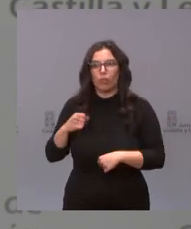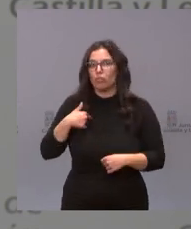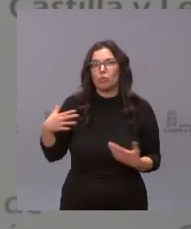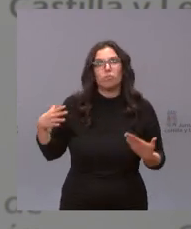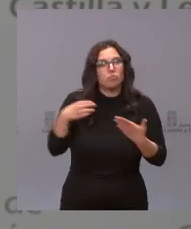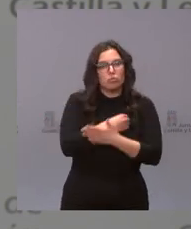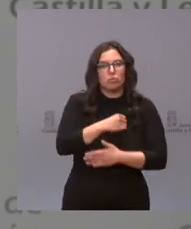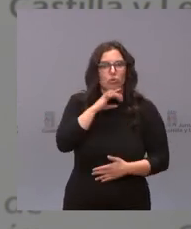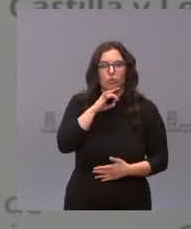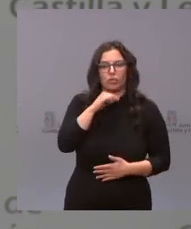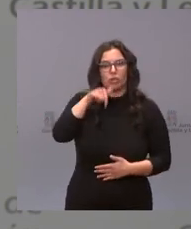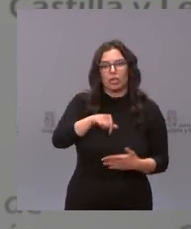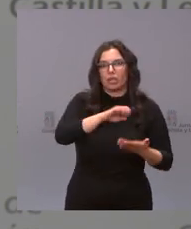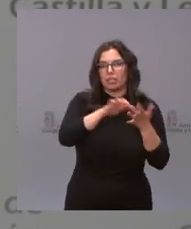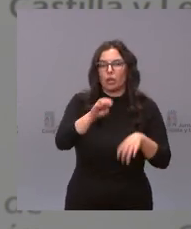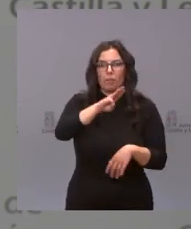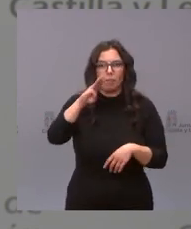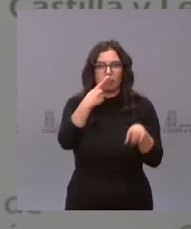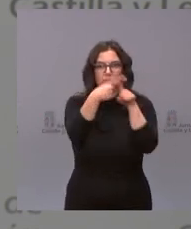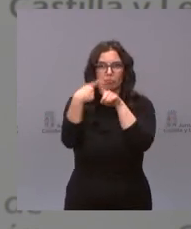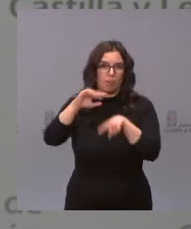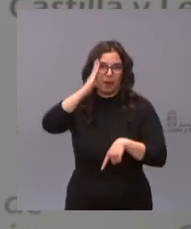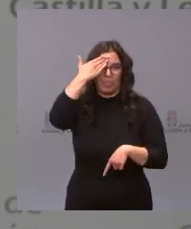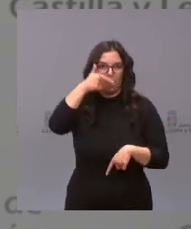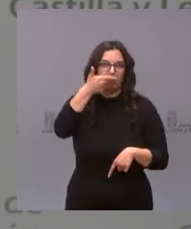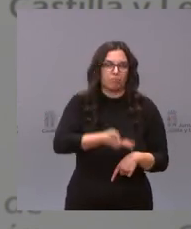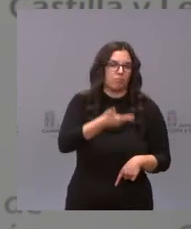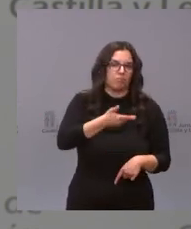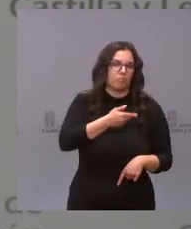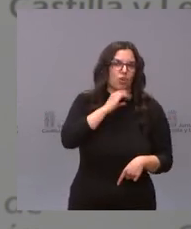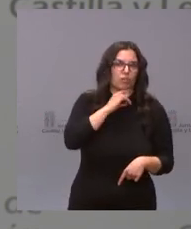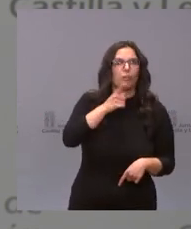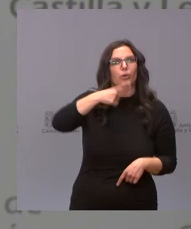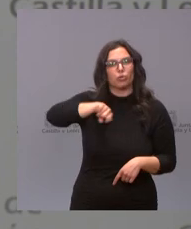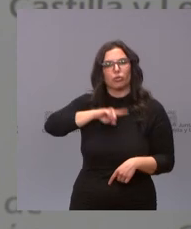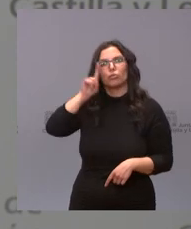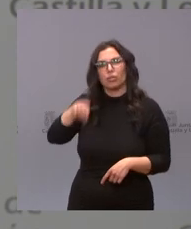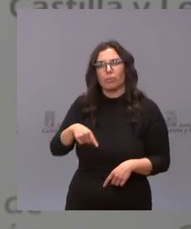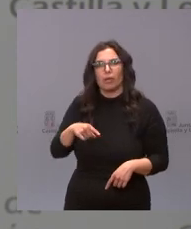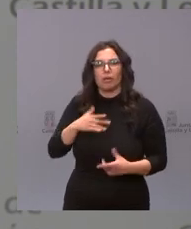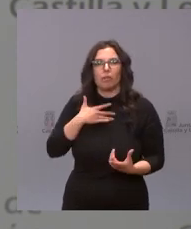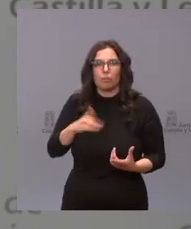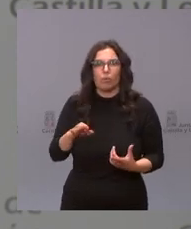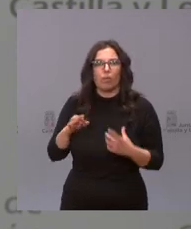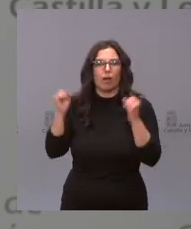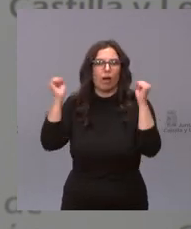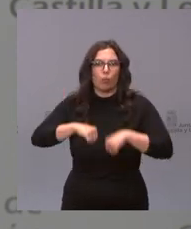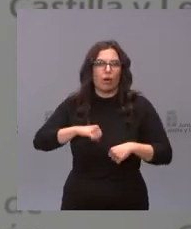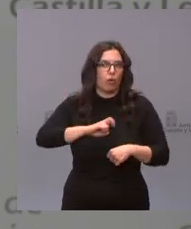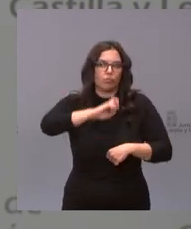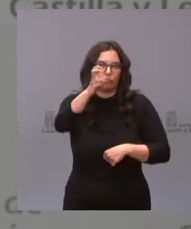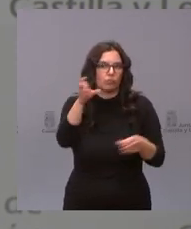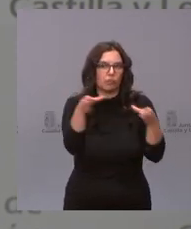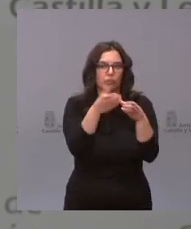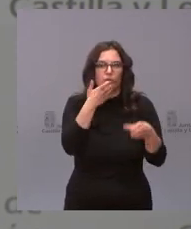el Partido Popular en Castilla y León que realmente son los principales pero desde luego nuestro partido también puede tener acuerdos con el